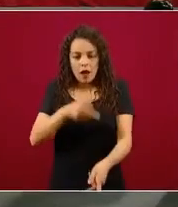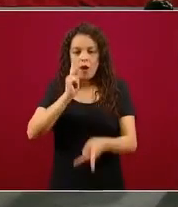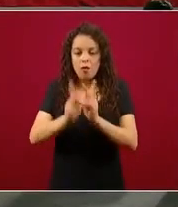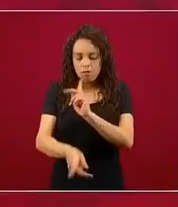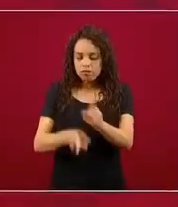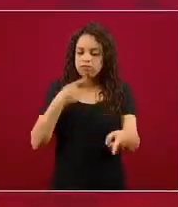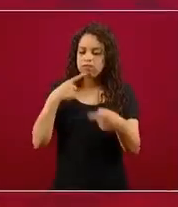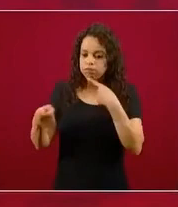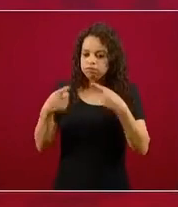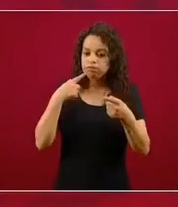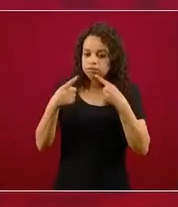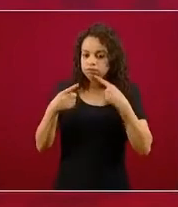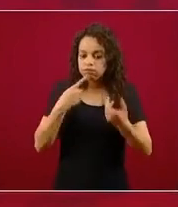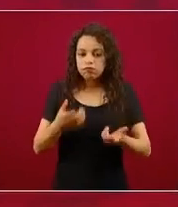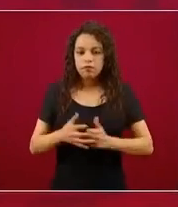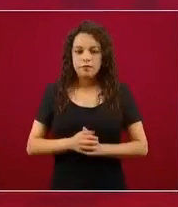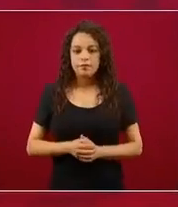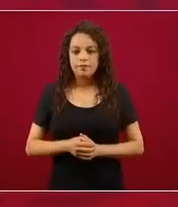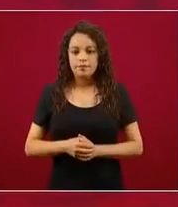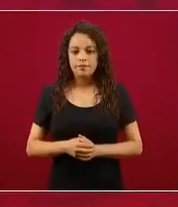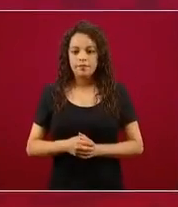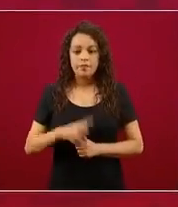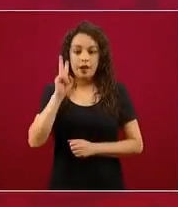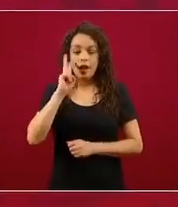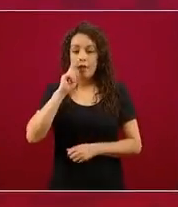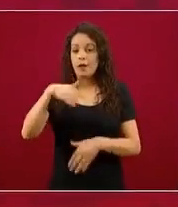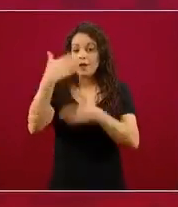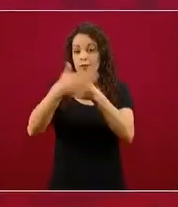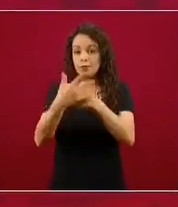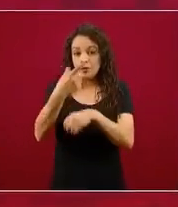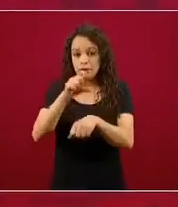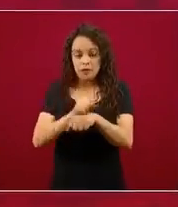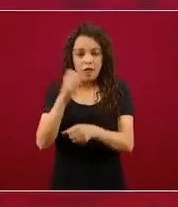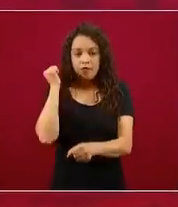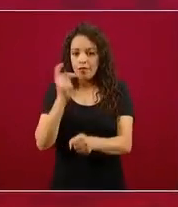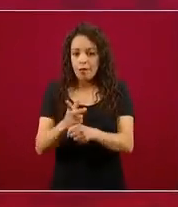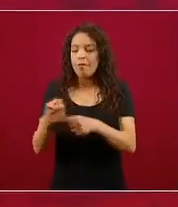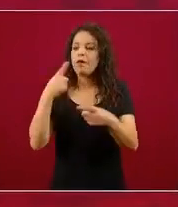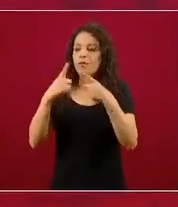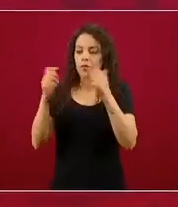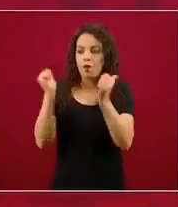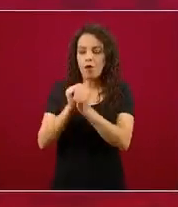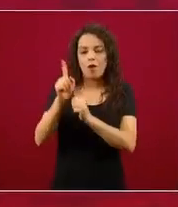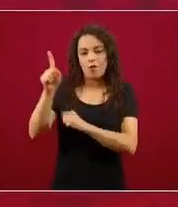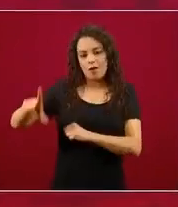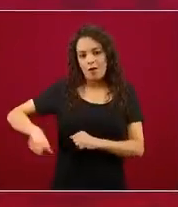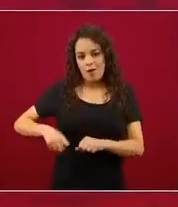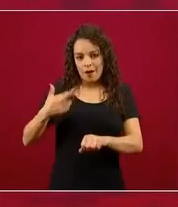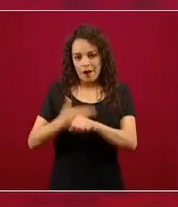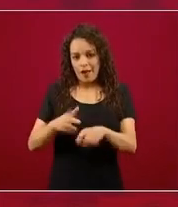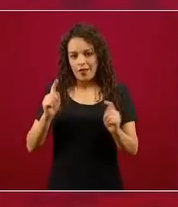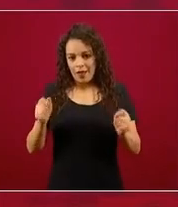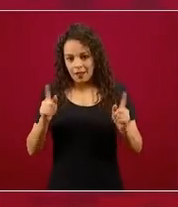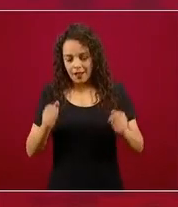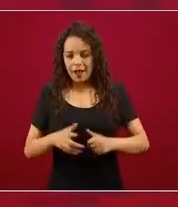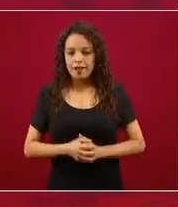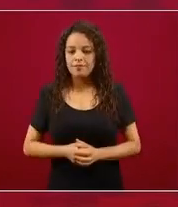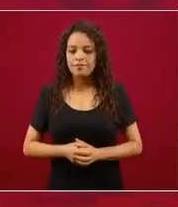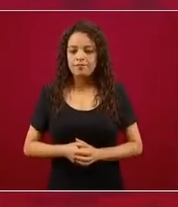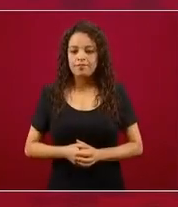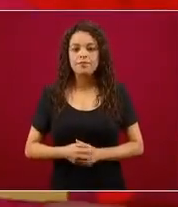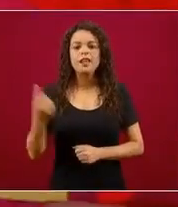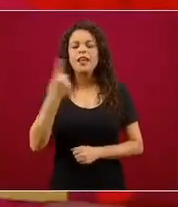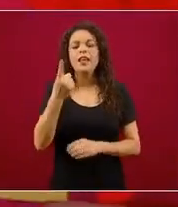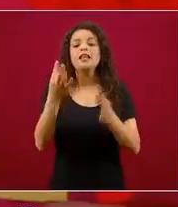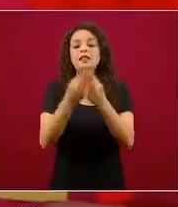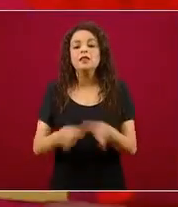desafortunadamente, con el gobernador de Tlaxcala, pero temprano en la semana lo vamos a hacer. Entonces, ¿qué es importante que la población visualice?